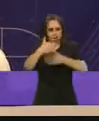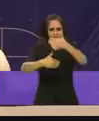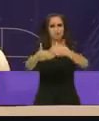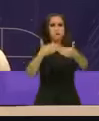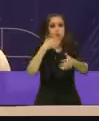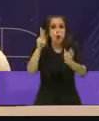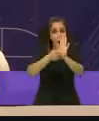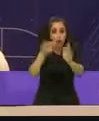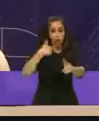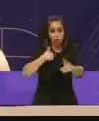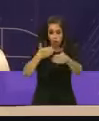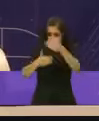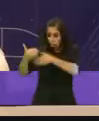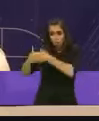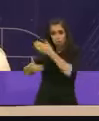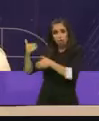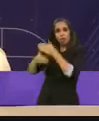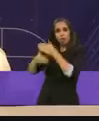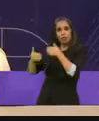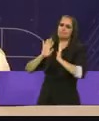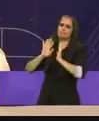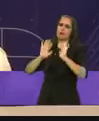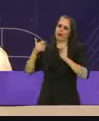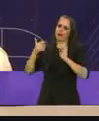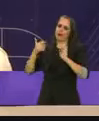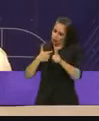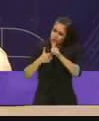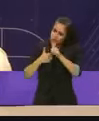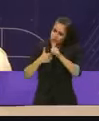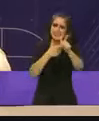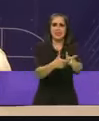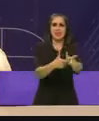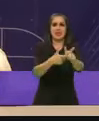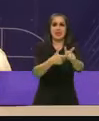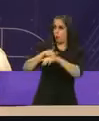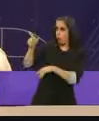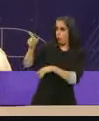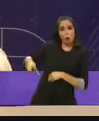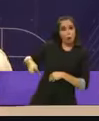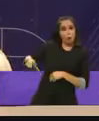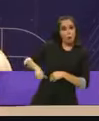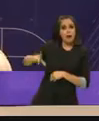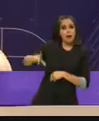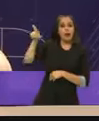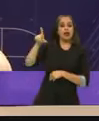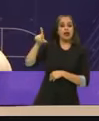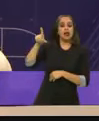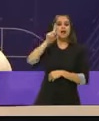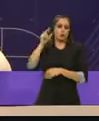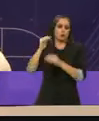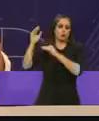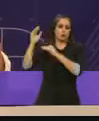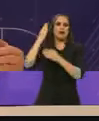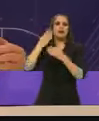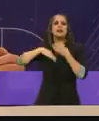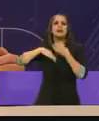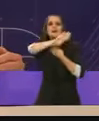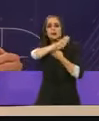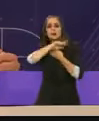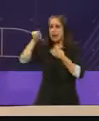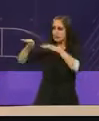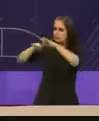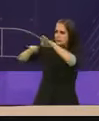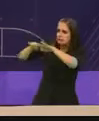Y para mí es un orgullo darle continuidad al gran trabajo que hizo la doctora Claudia Sheinbaum en esta